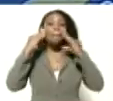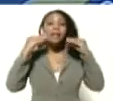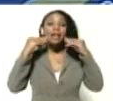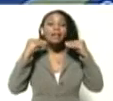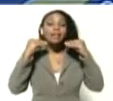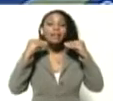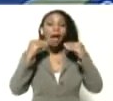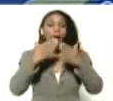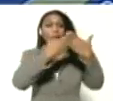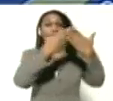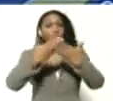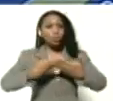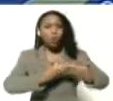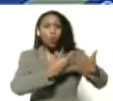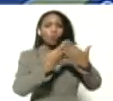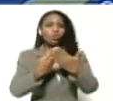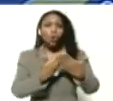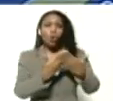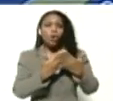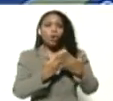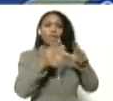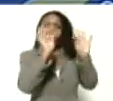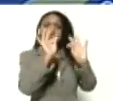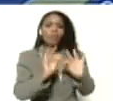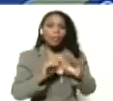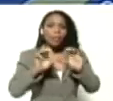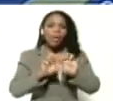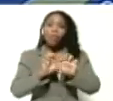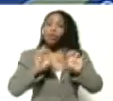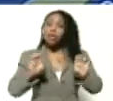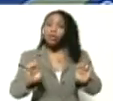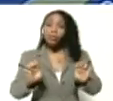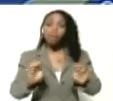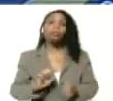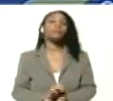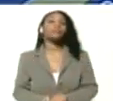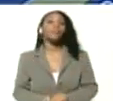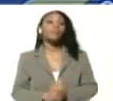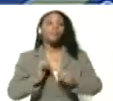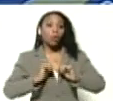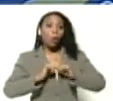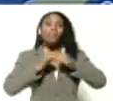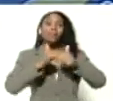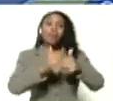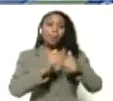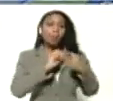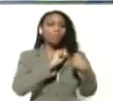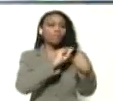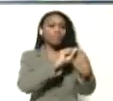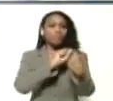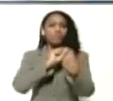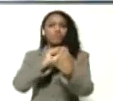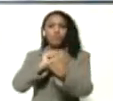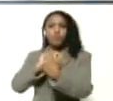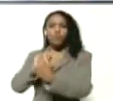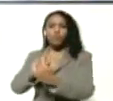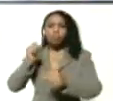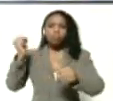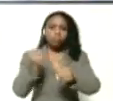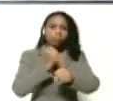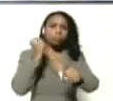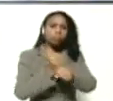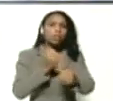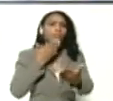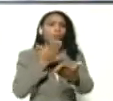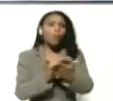estudiosos del fenómeno educativo empezamos a debatir, empezamos a trabajar la